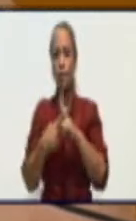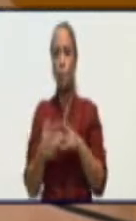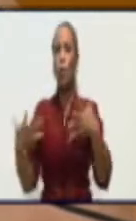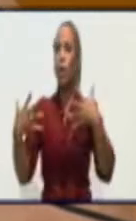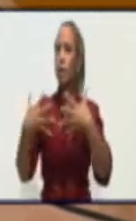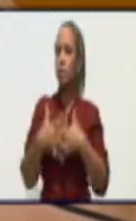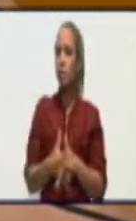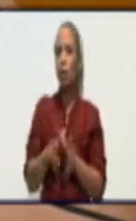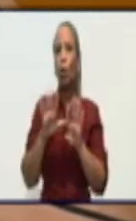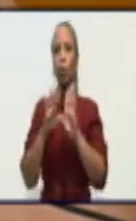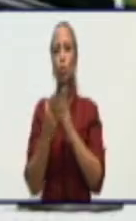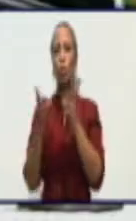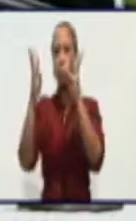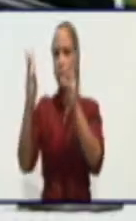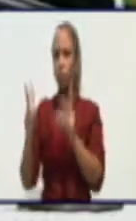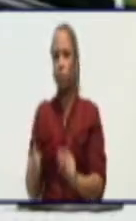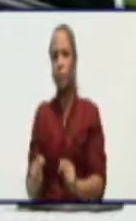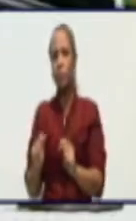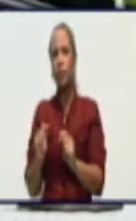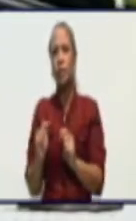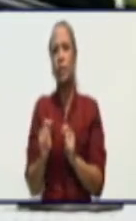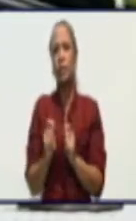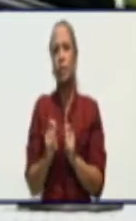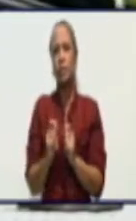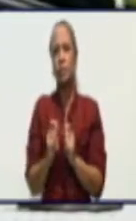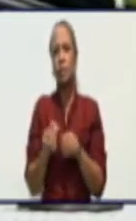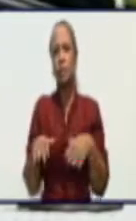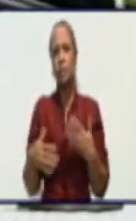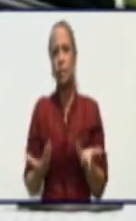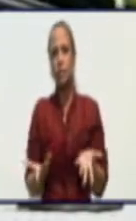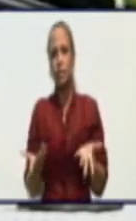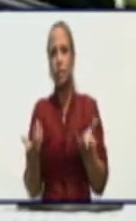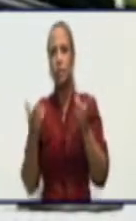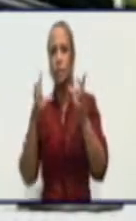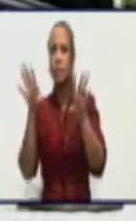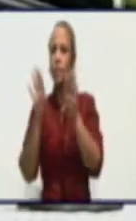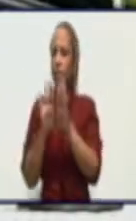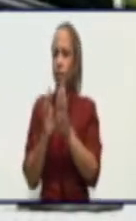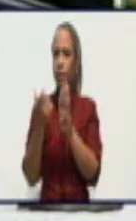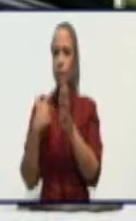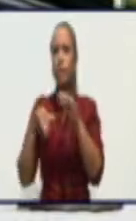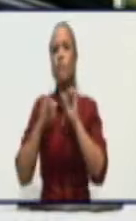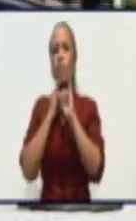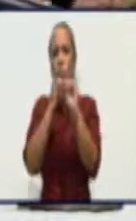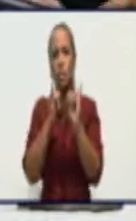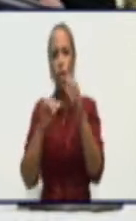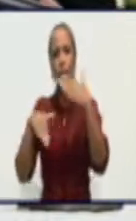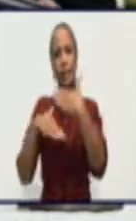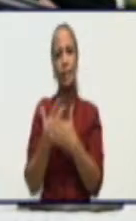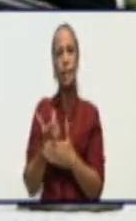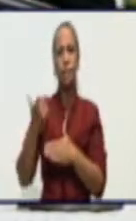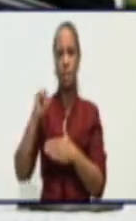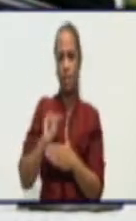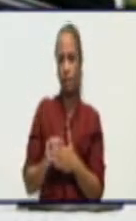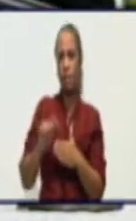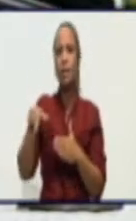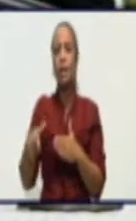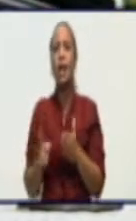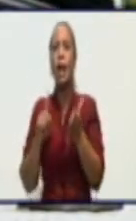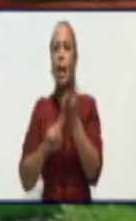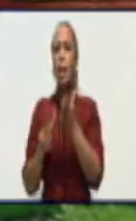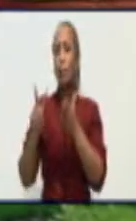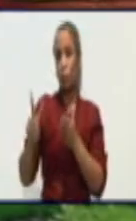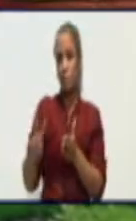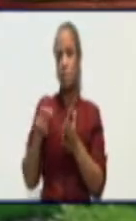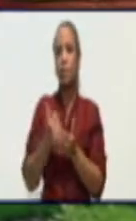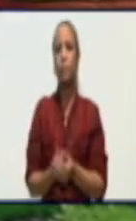las estadísticas de la incidencia del cierre del día de ayer. Bueno, en Bayamo, no en la provincia. En la provincia. Ahora,